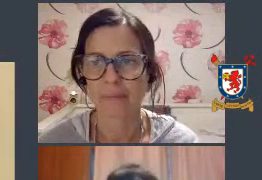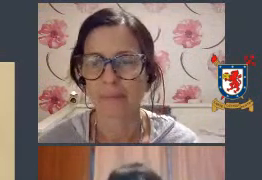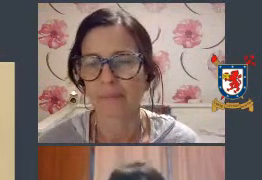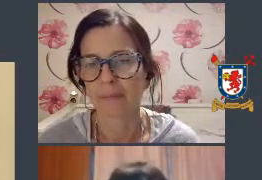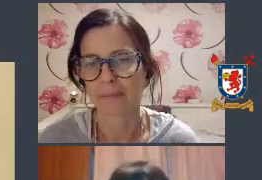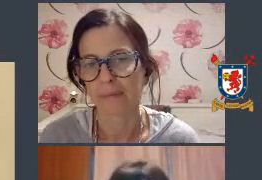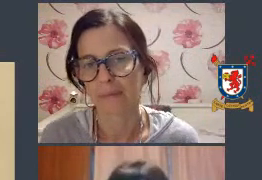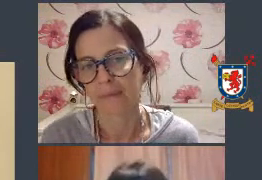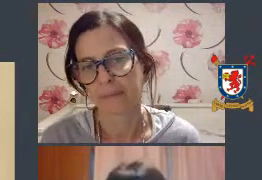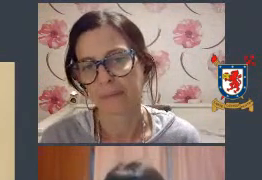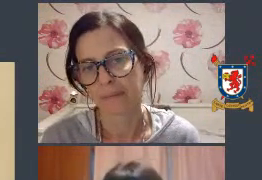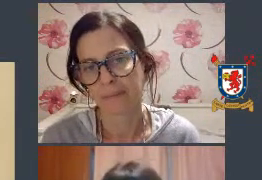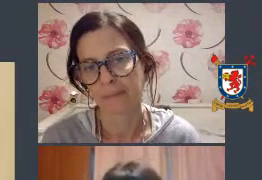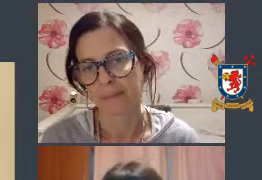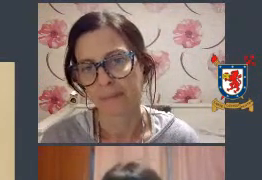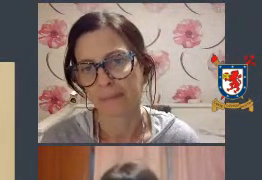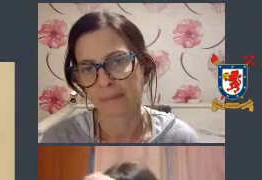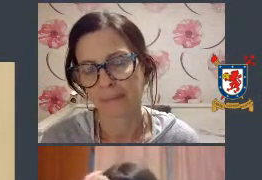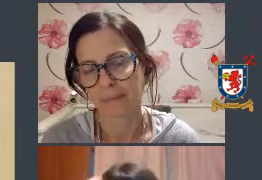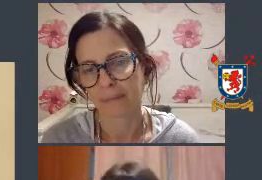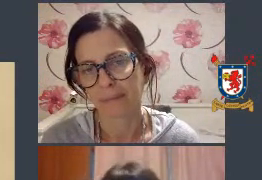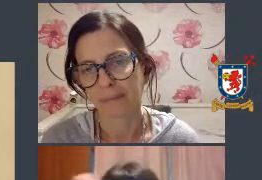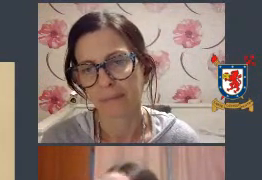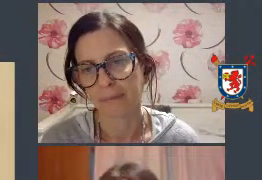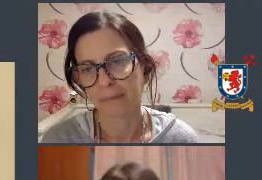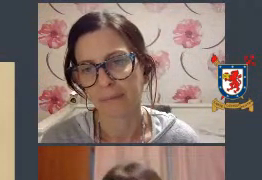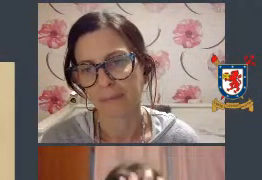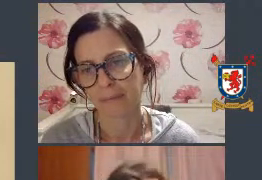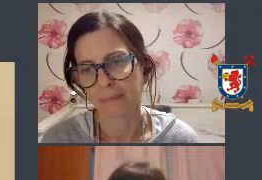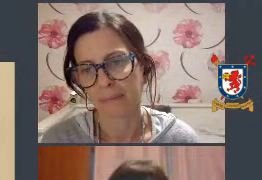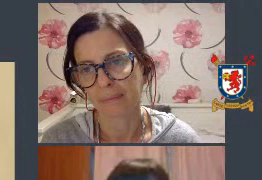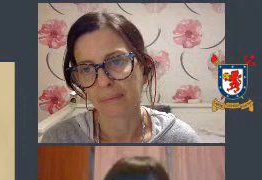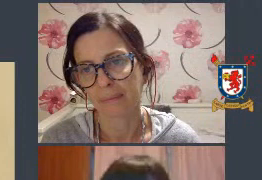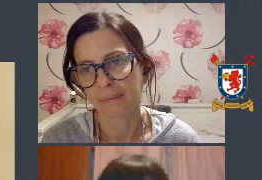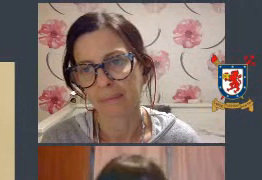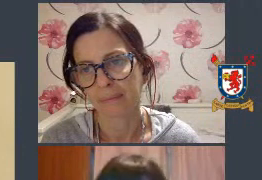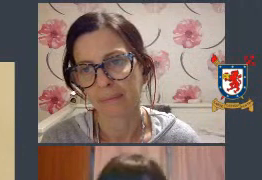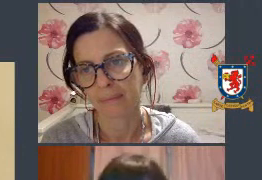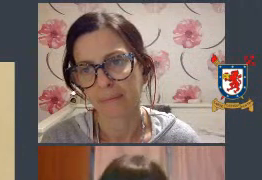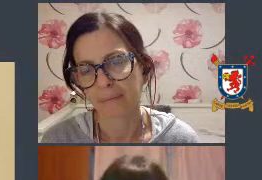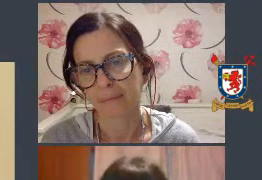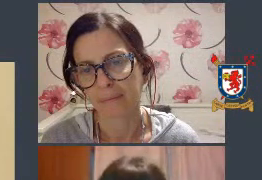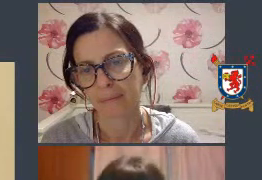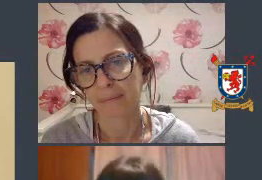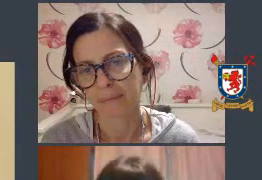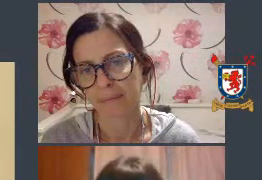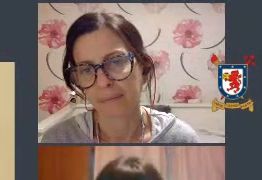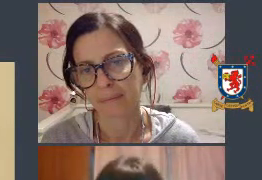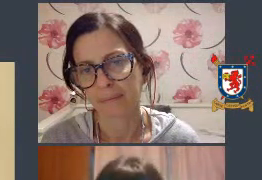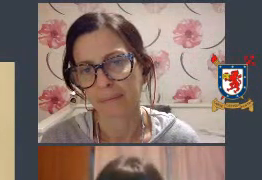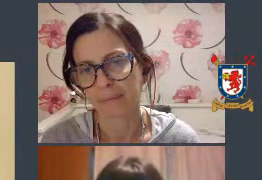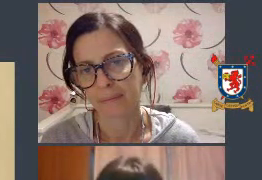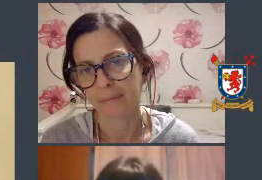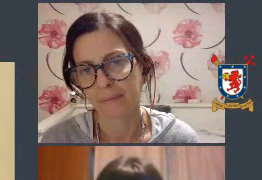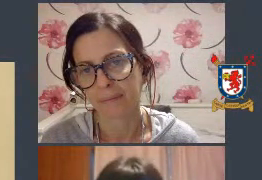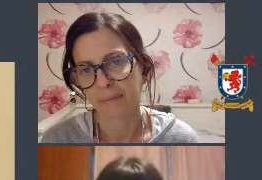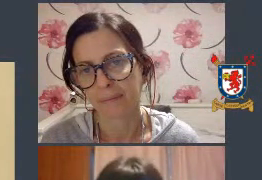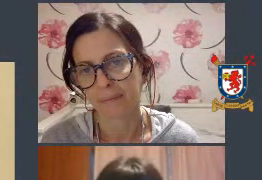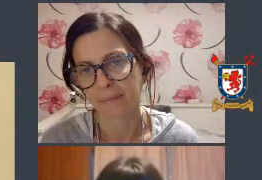van se van desarrollando en función de de los compromisos que uno va asumiendo y de cómo va respondiendo esos compromisos también yo creo que ahí